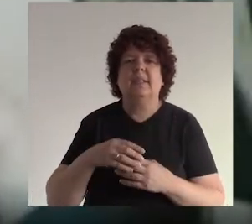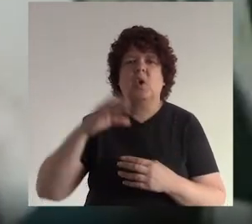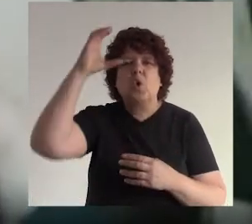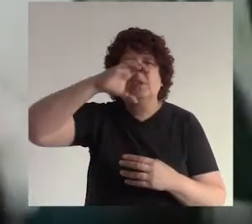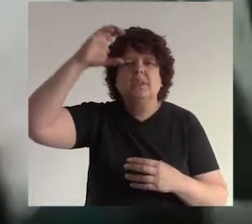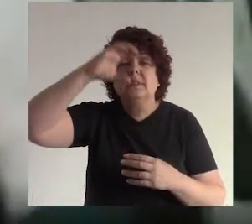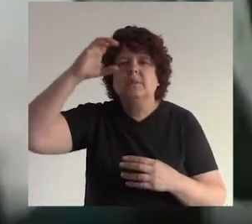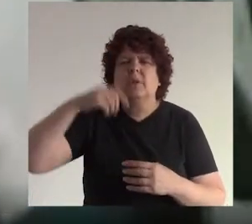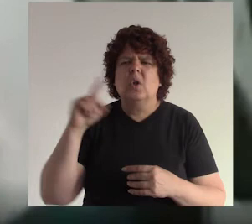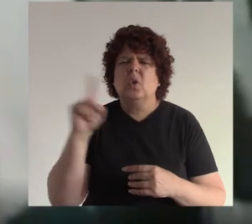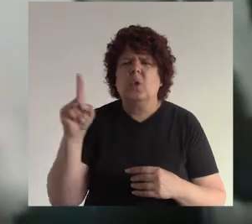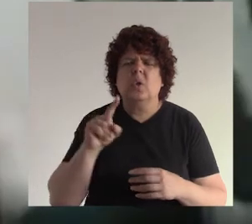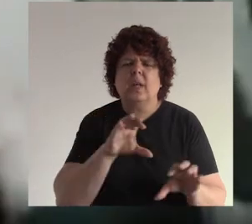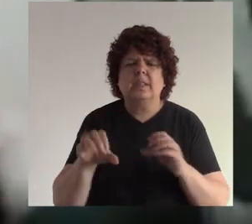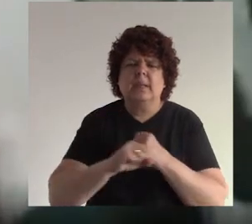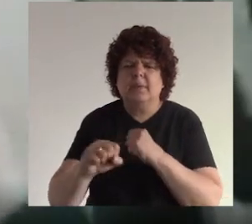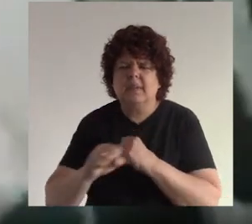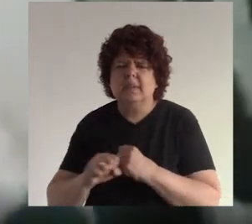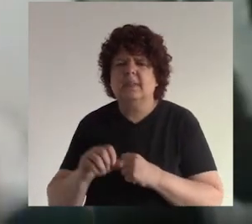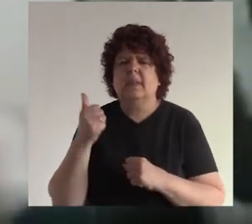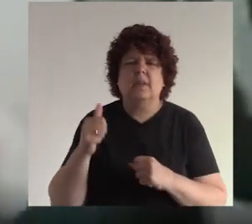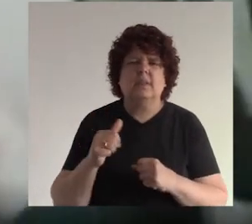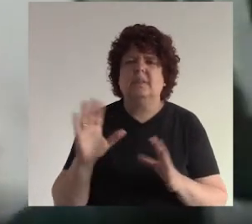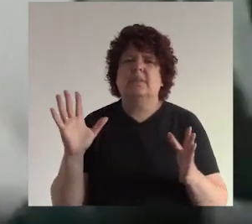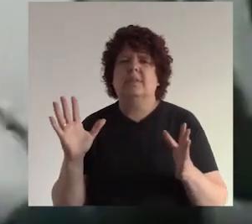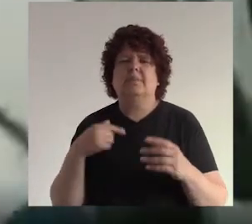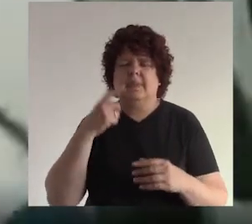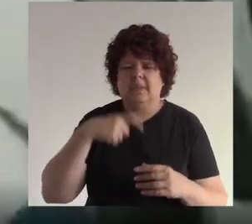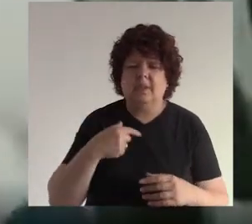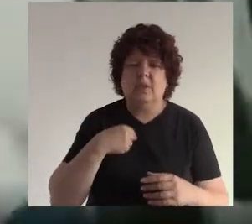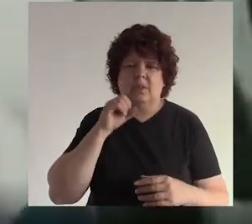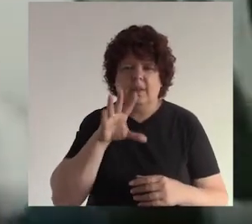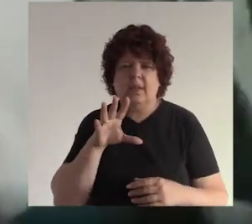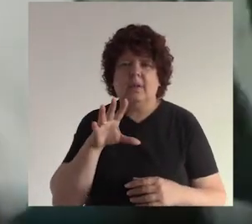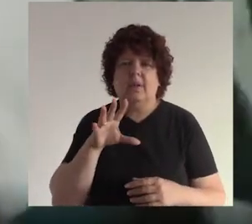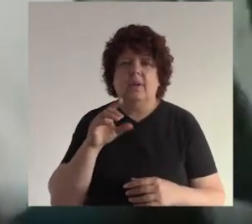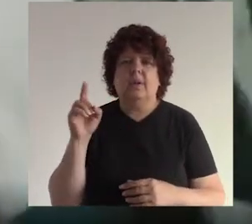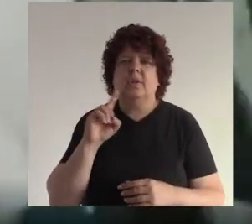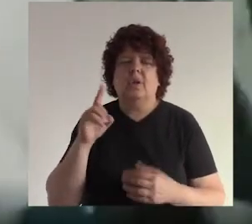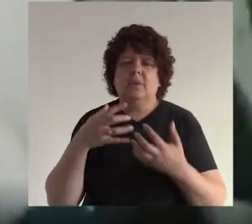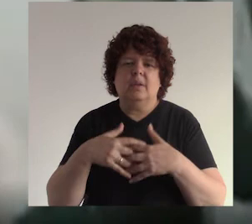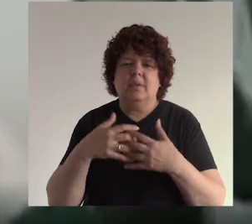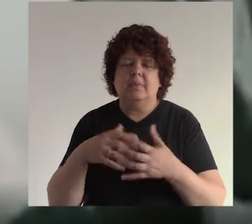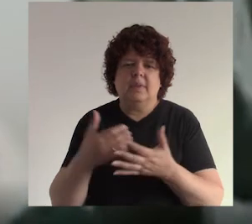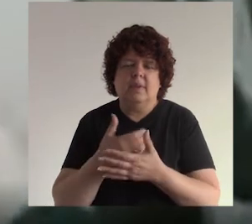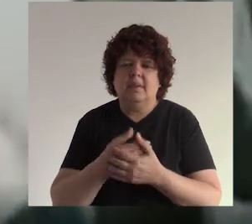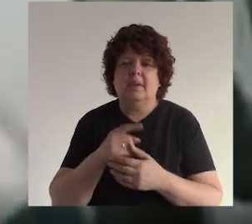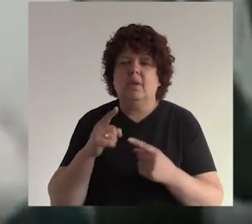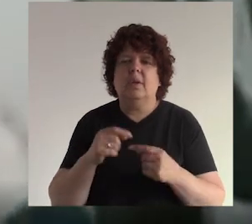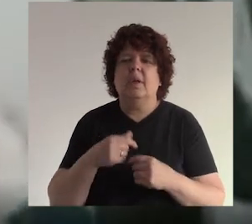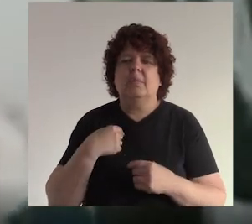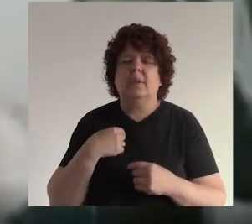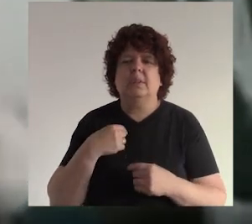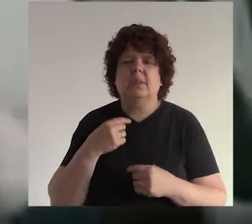un concepto ¿no? en que decimos no hay que hacer esta publicación o hay que poner no mire personalmente te lo digo no soy emprendedora pero